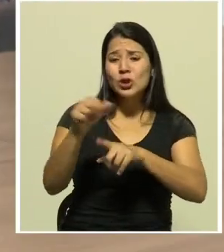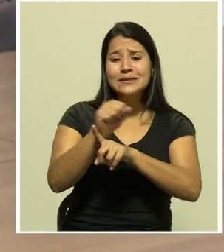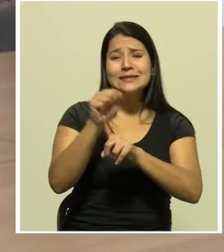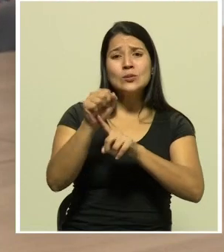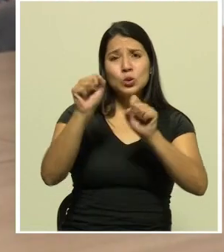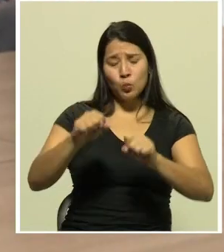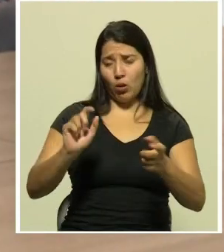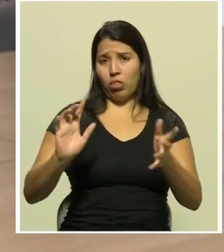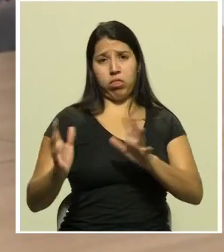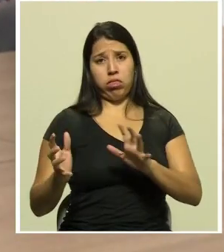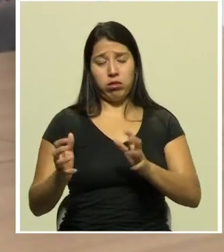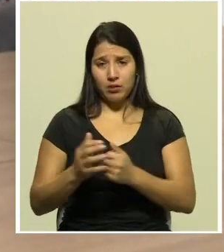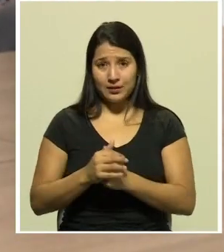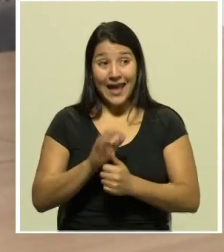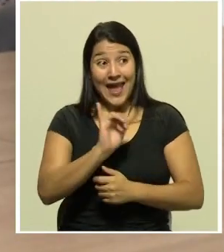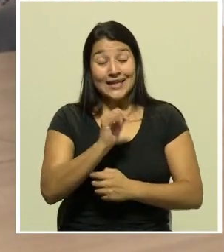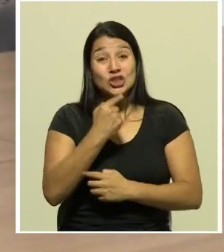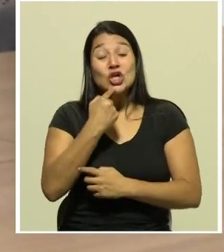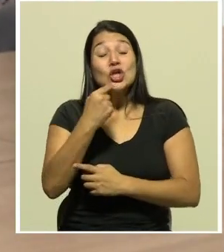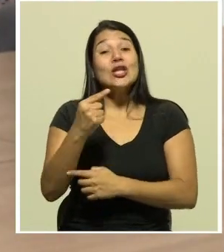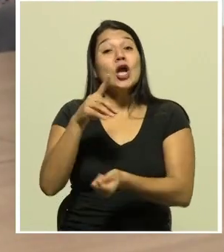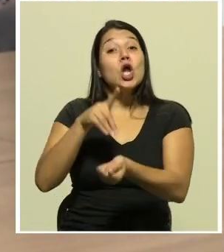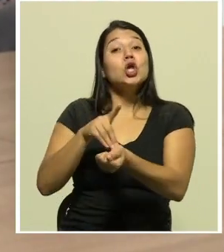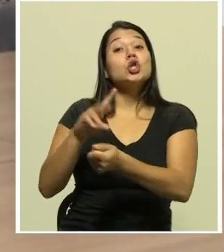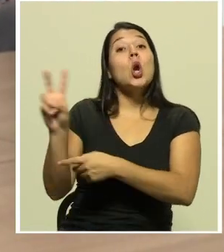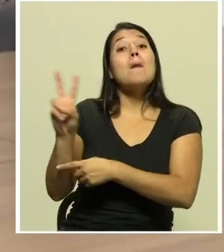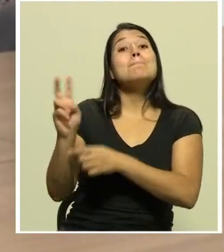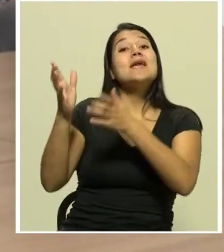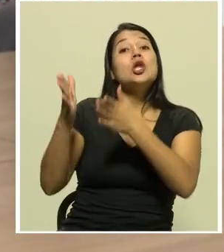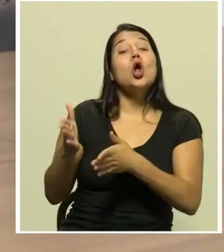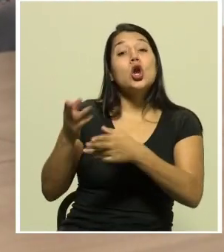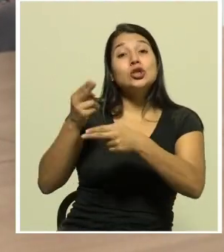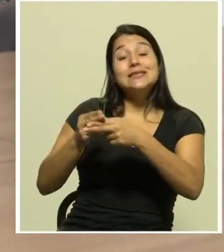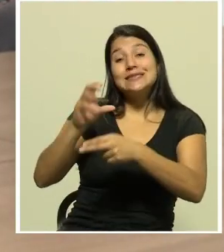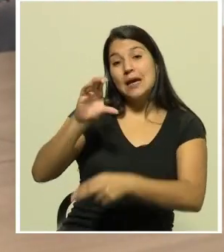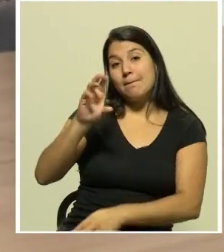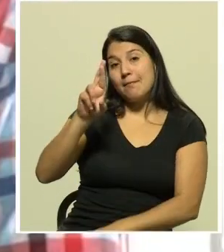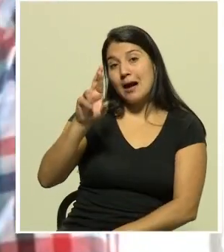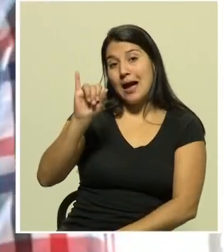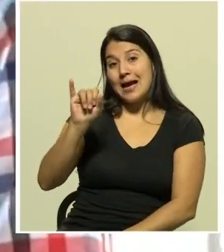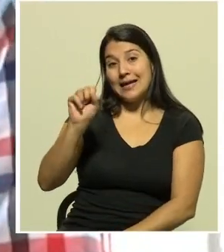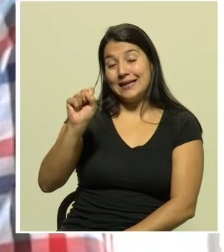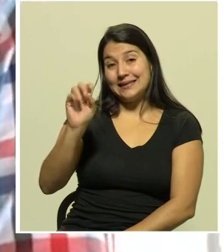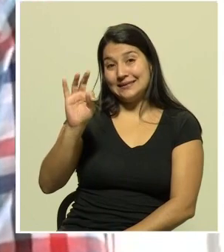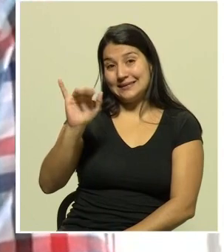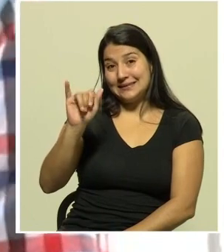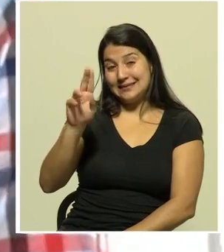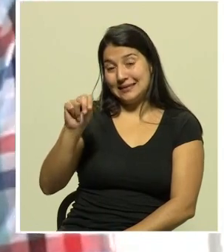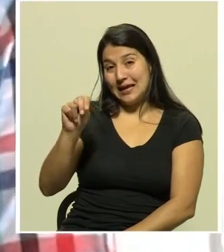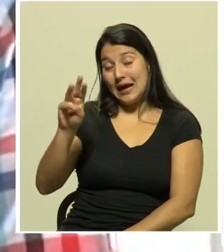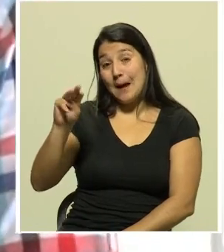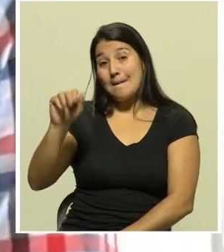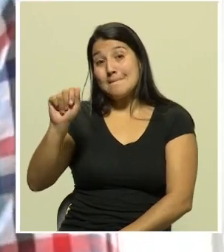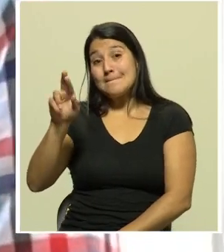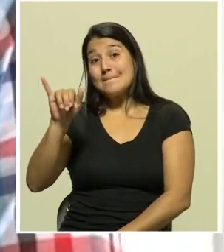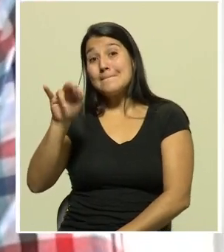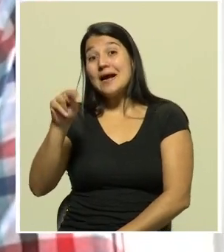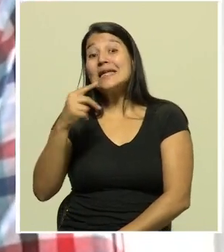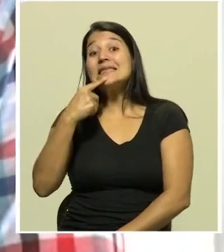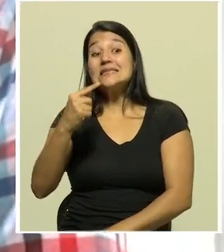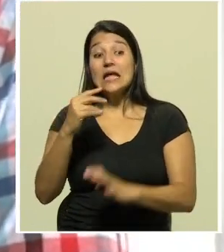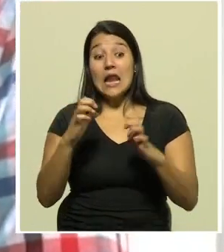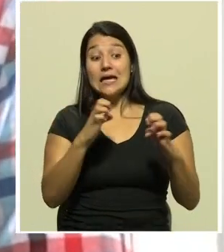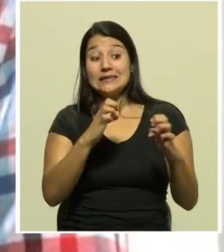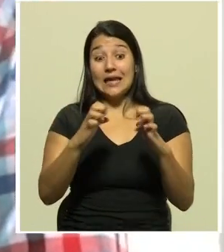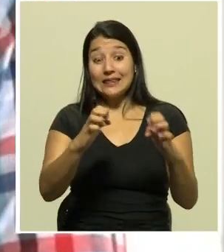Estas son las palabras del virólogo molecular y microbiólogo Cristian Marín. Él afirma que la estrategia de contención de Costa Rica ha sido la